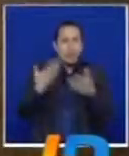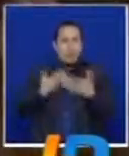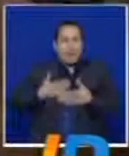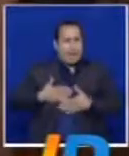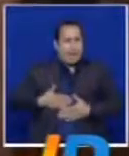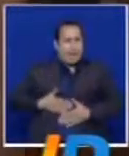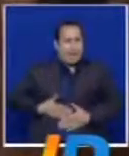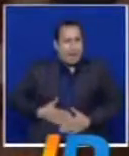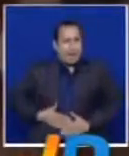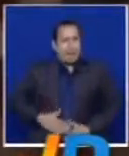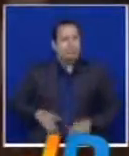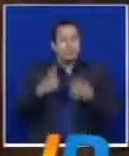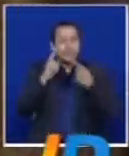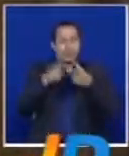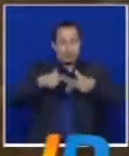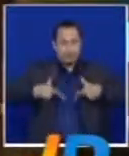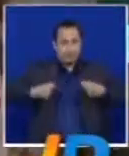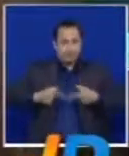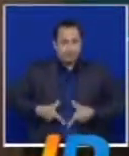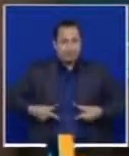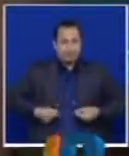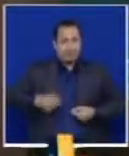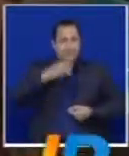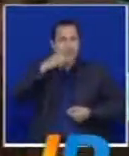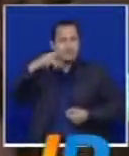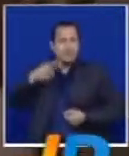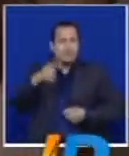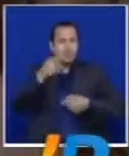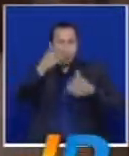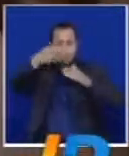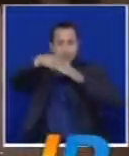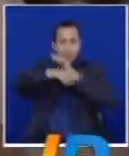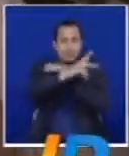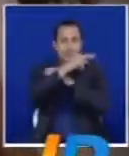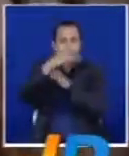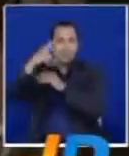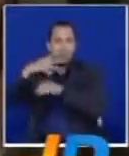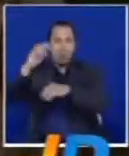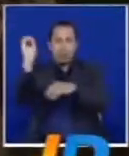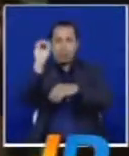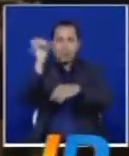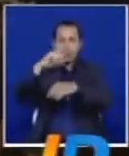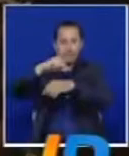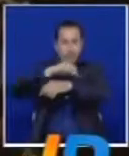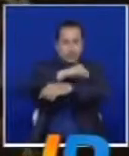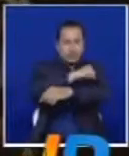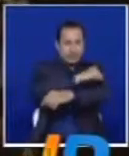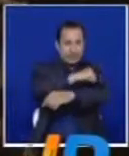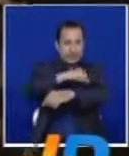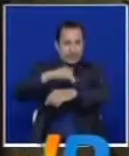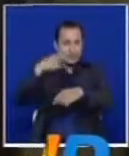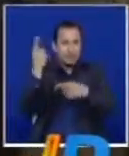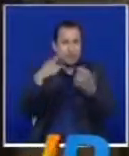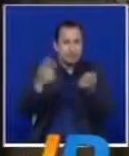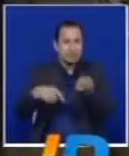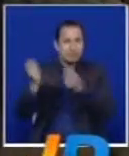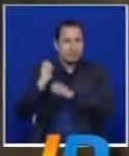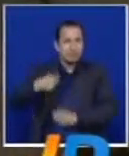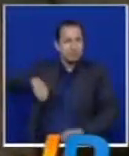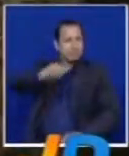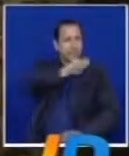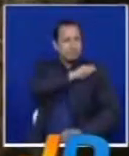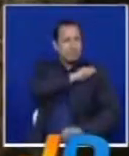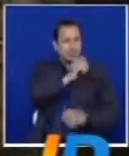cuerpo. Los trajes de baño hoy en día no solo son una prenda para ingresar a la piscina o a la playa. Estas piezas acompañadas de pareos y otros accesorios